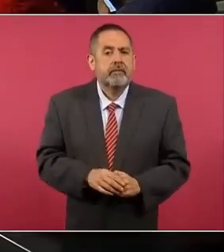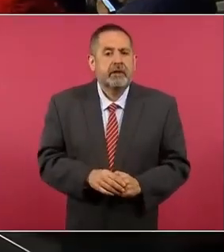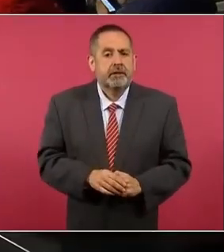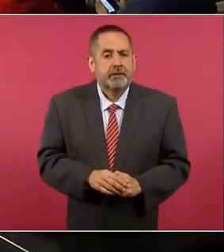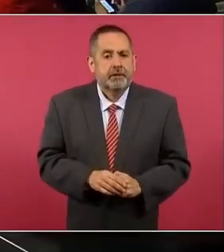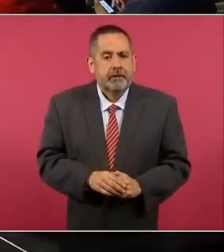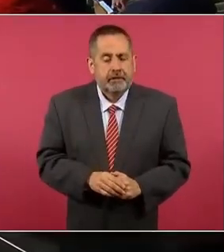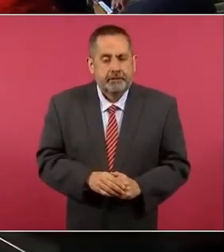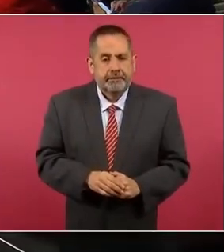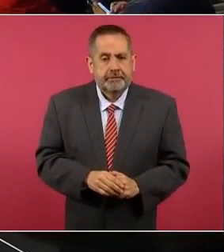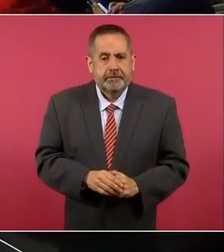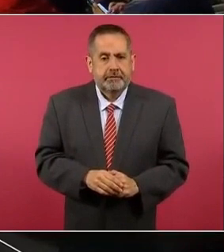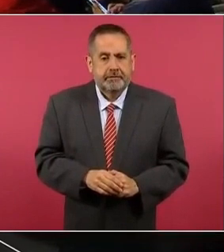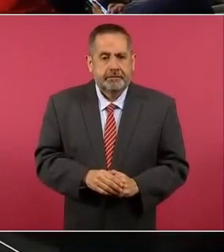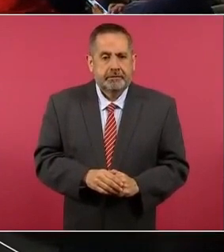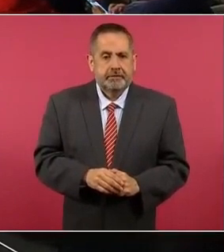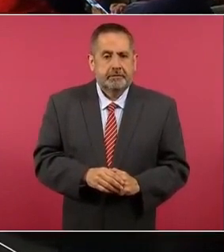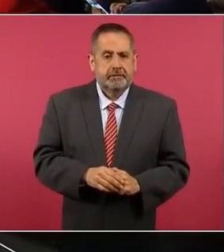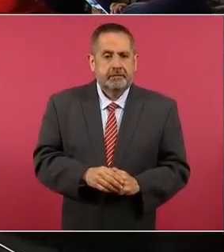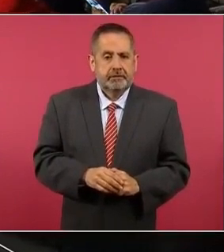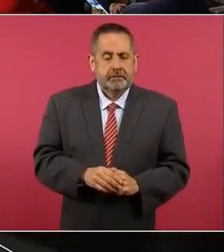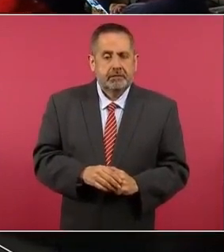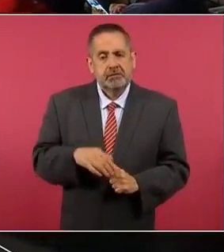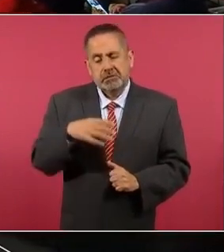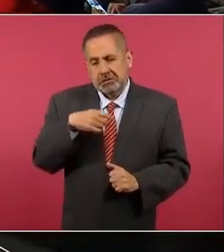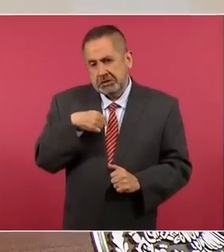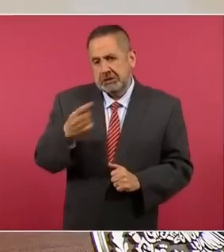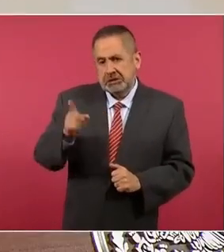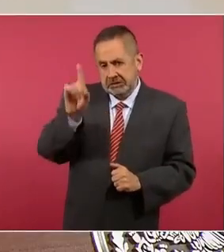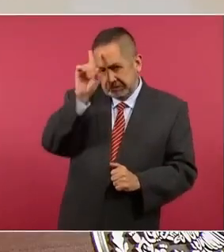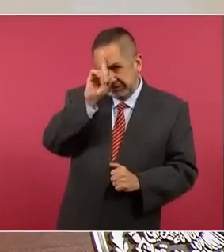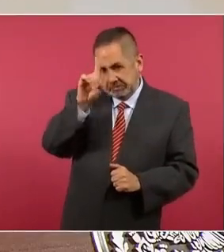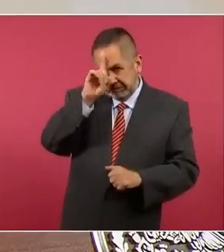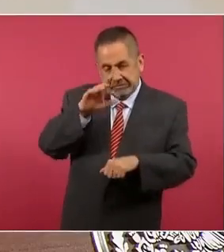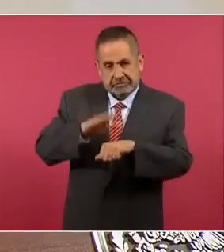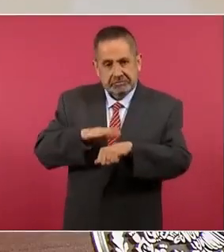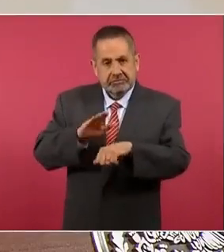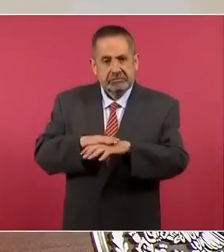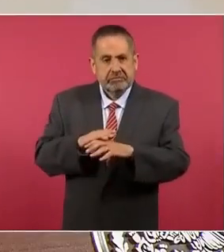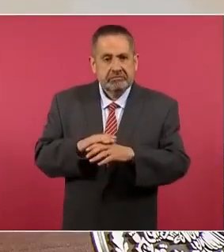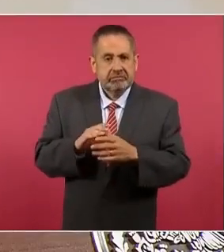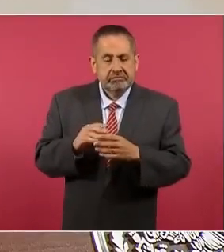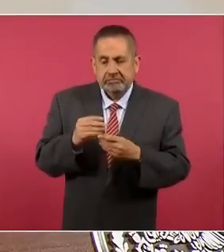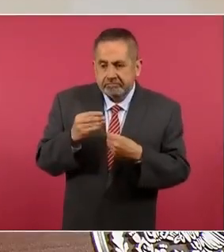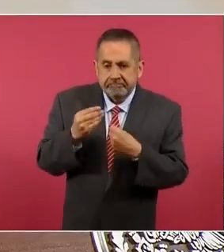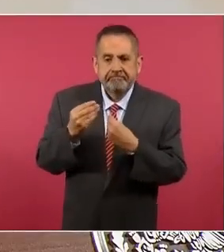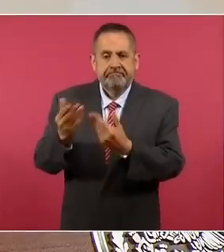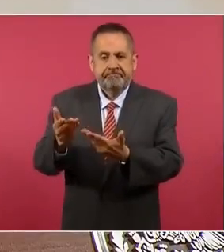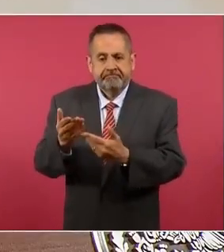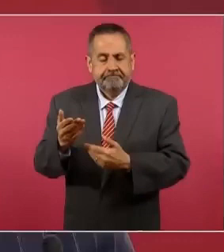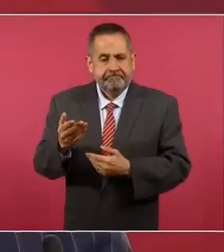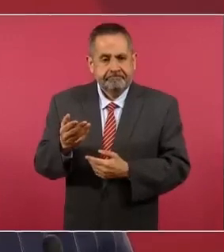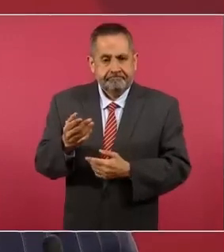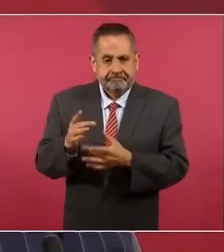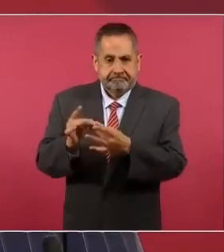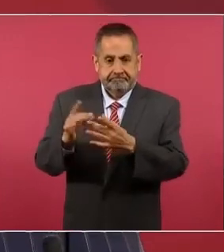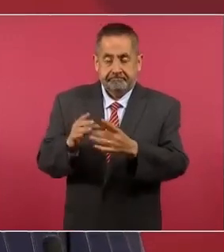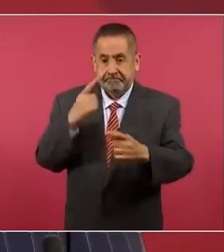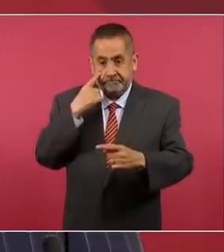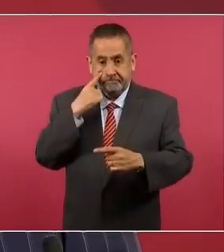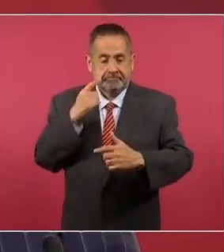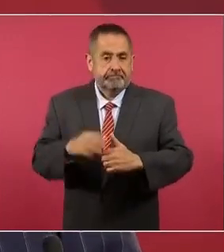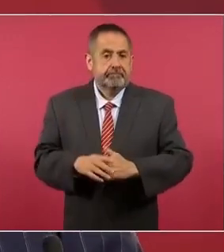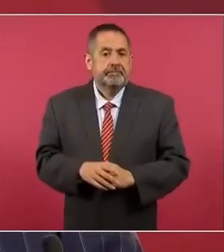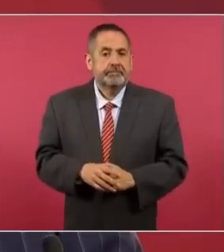pues una recomendación, para no hablar de consejo, pero a lo largo de